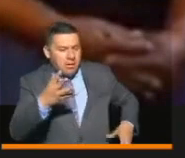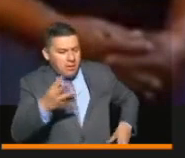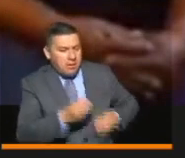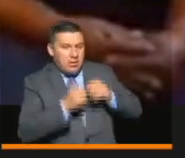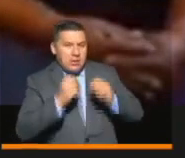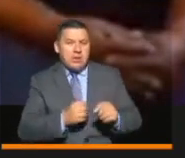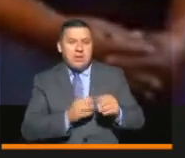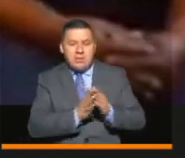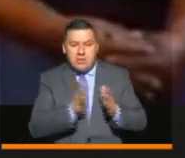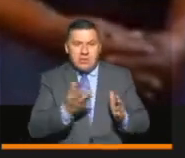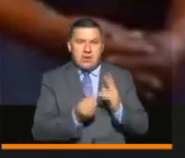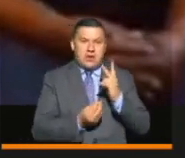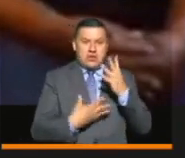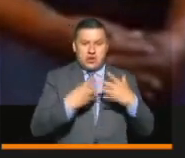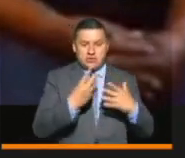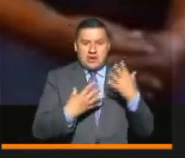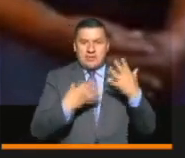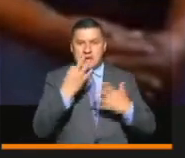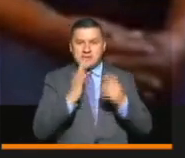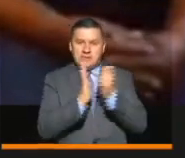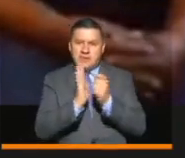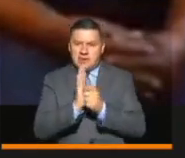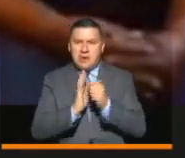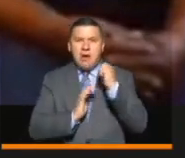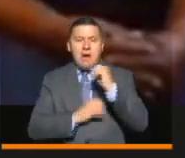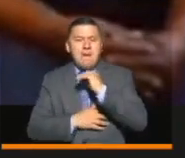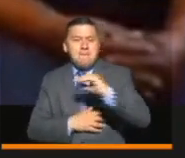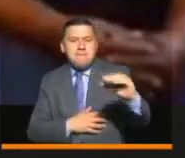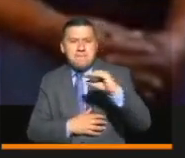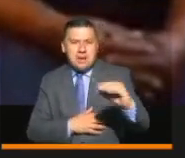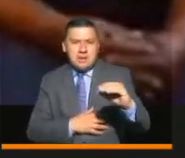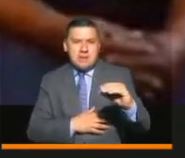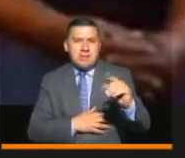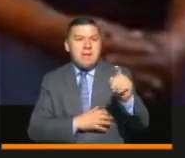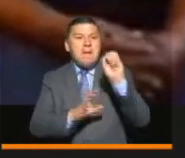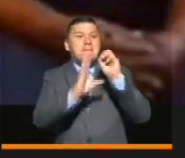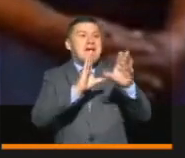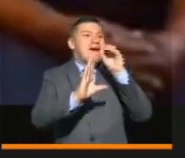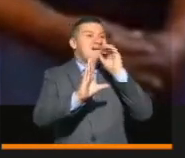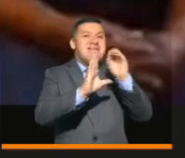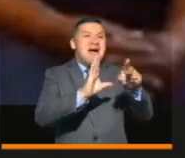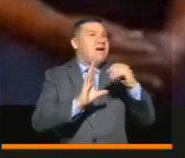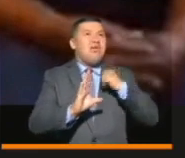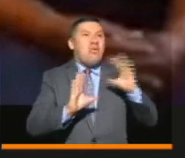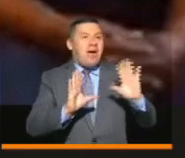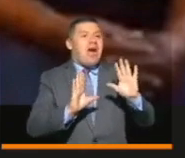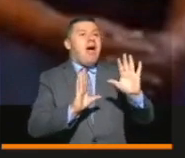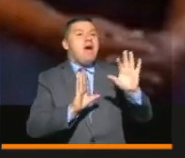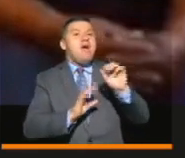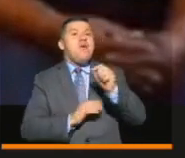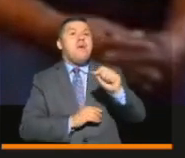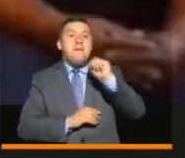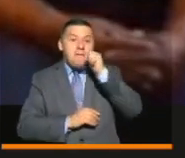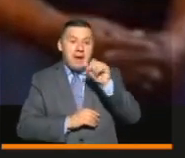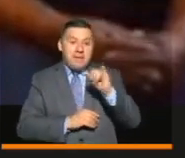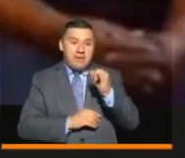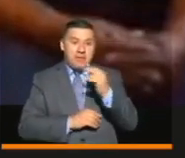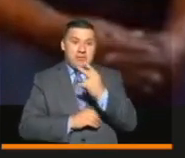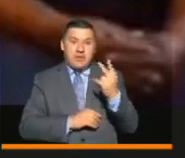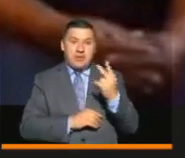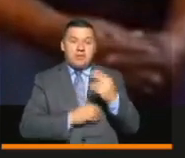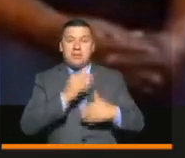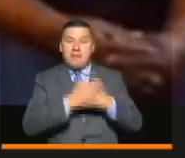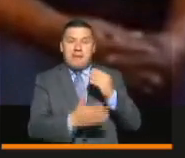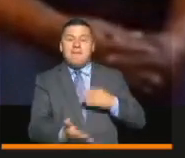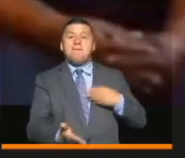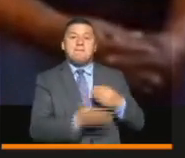de los ciclos del 12 y 13 de los beneficiarios no bancarizados. Y mañana, jueves 22, iniciaremos